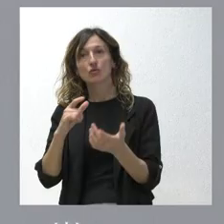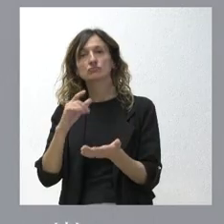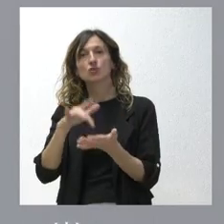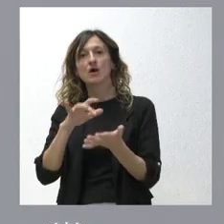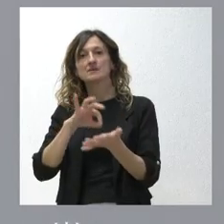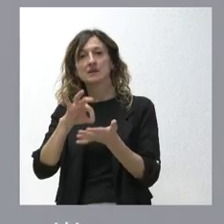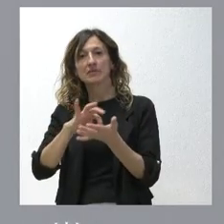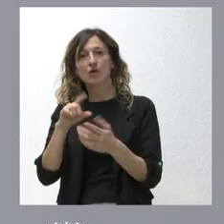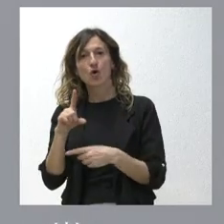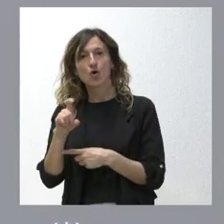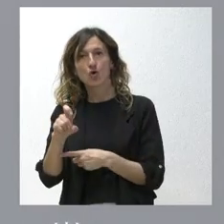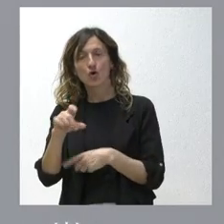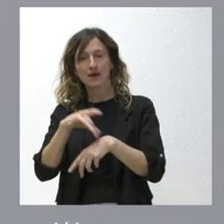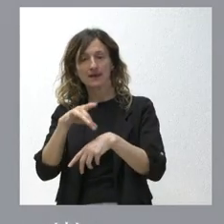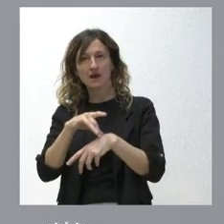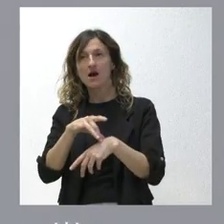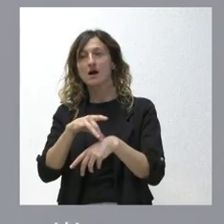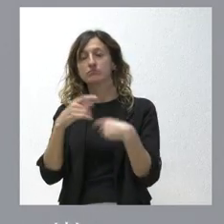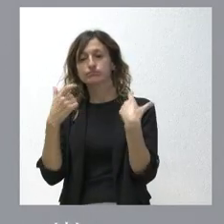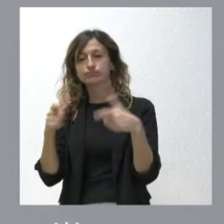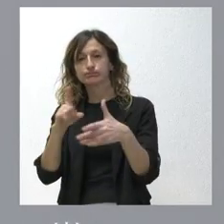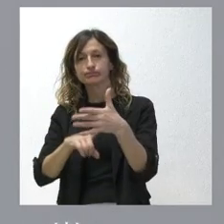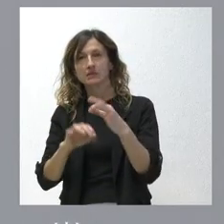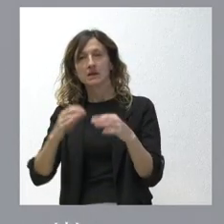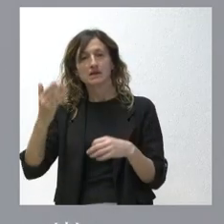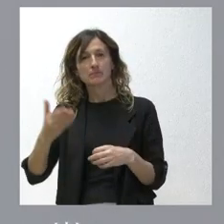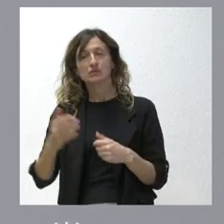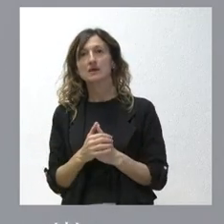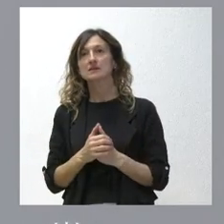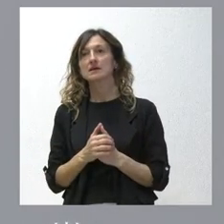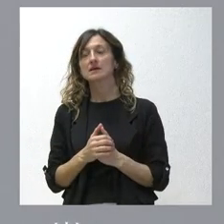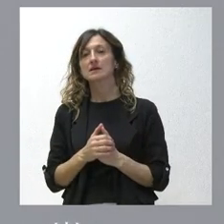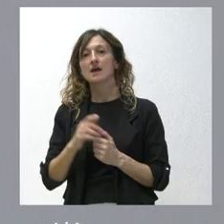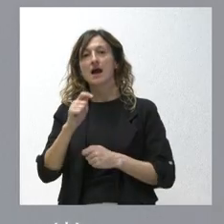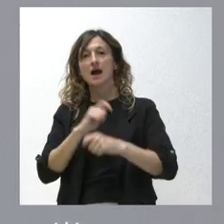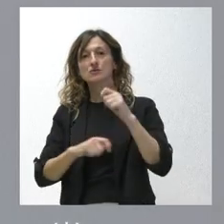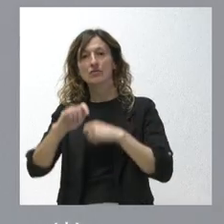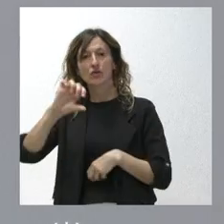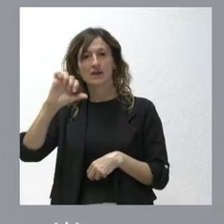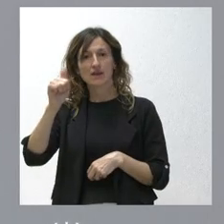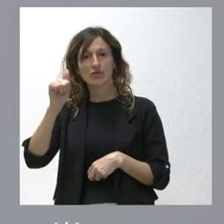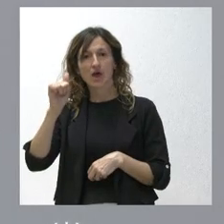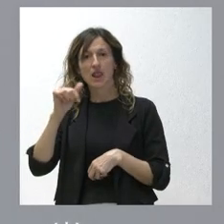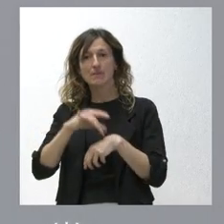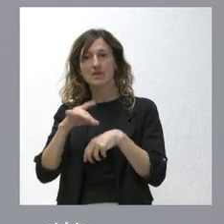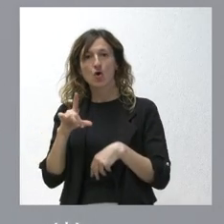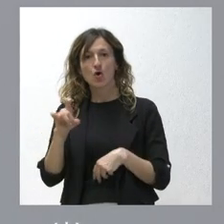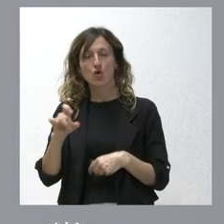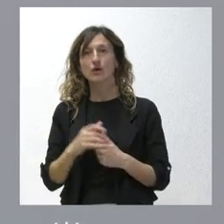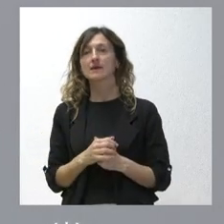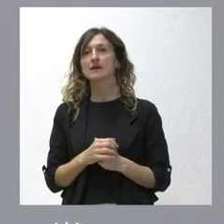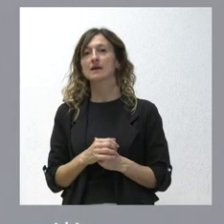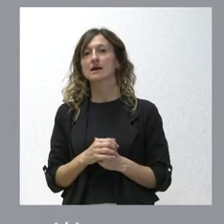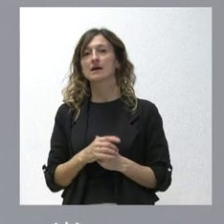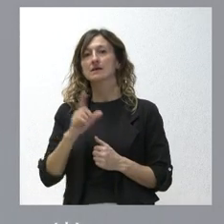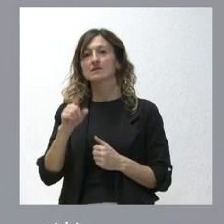de oncología y oncólogos muy relevantes en la materia estuvo la Asociación Nacional de Oncología estuvo la Asociación para